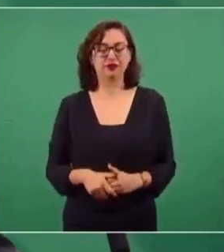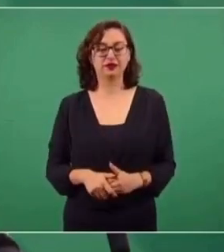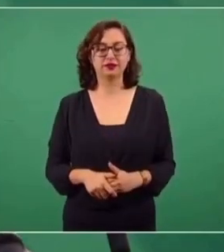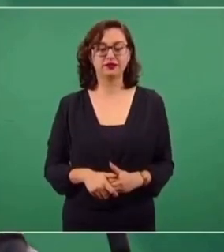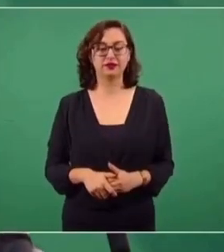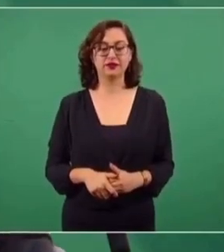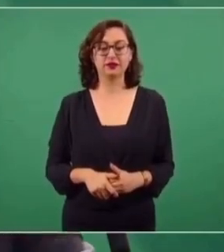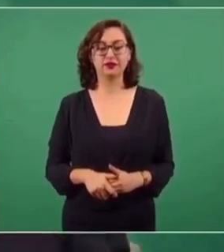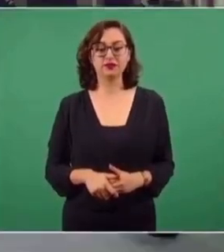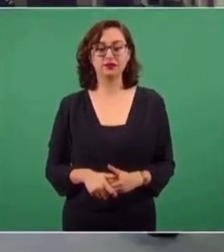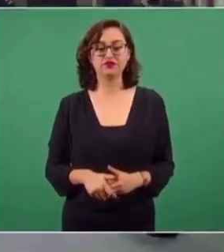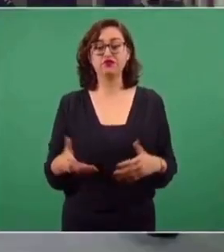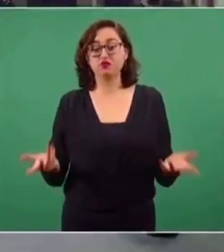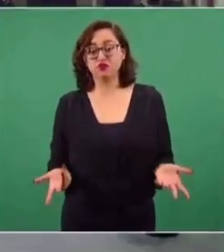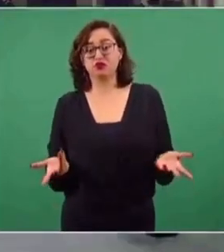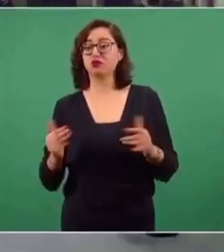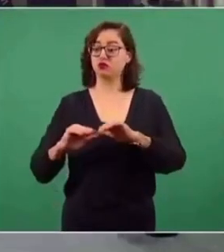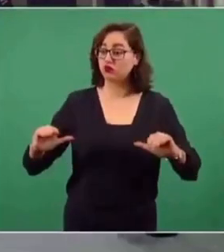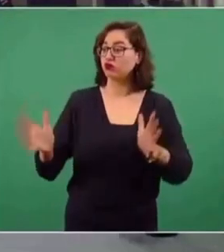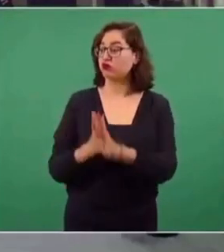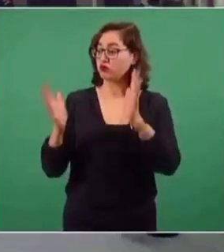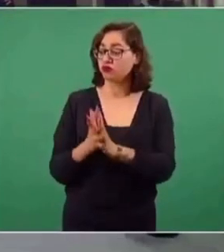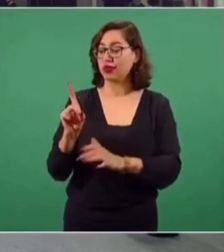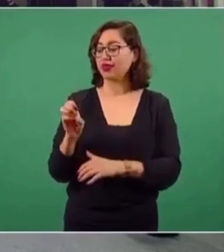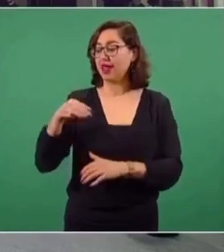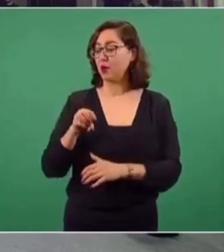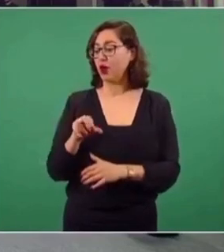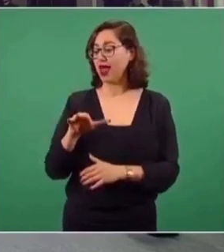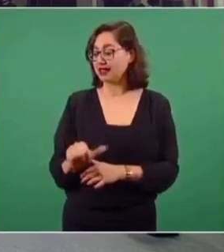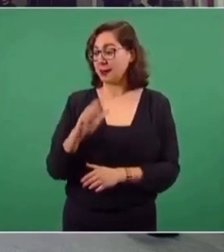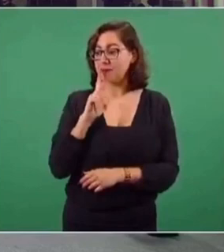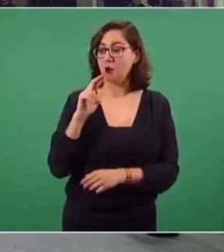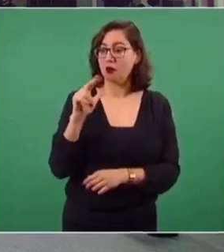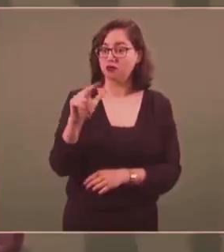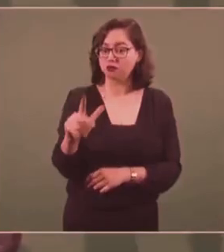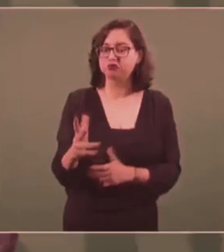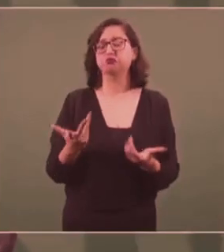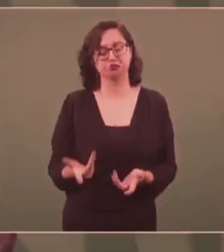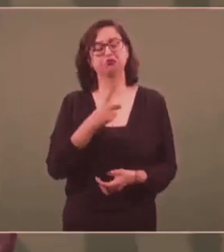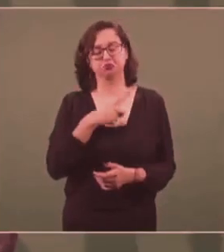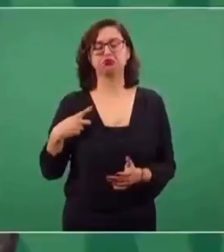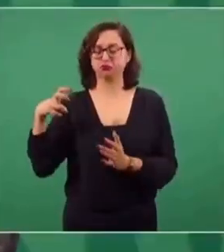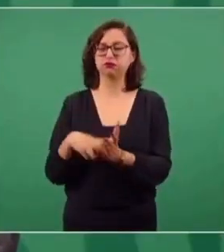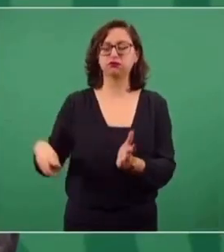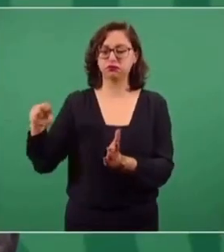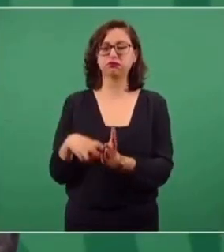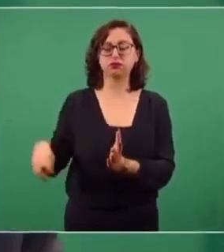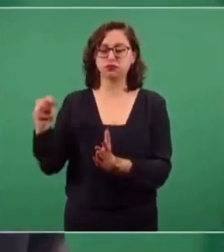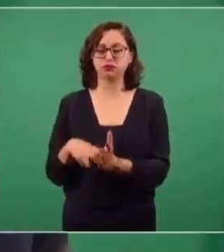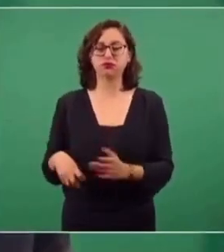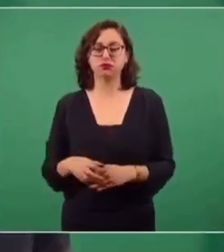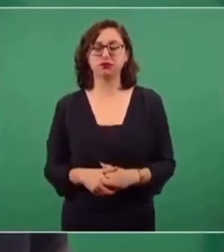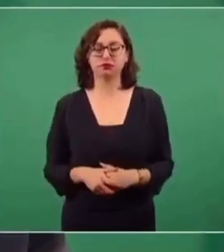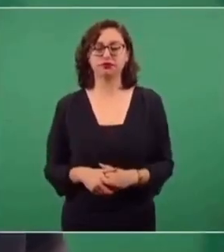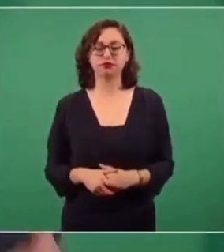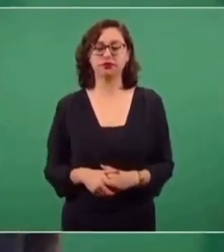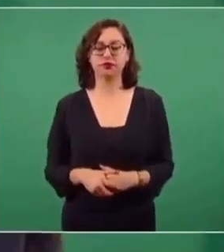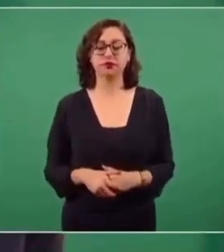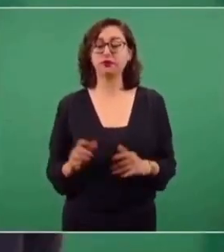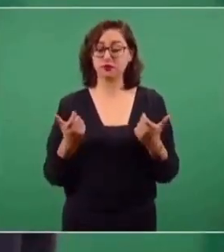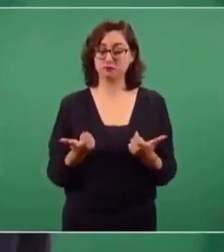Entonces, si es para que se mejore la democracia y también se logre